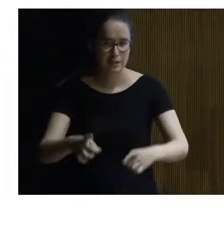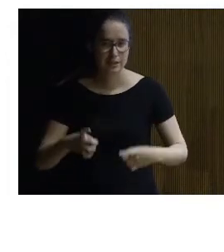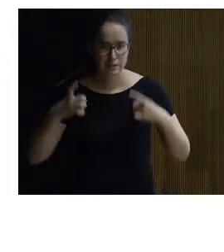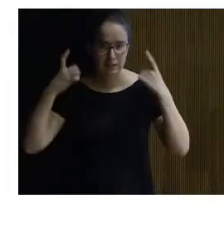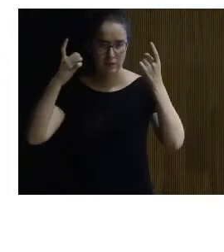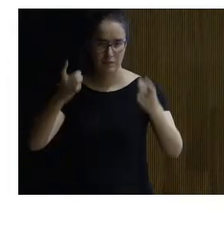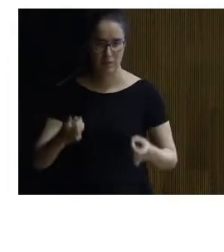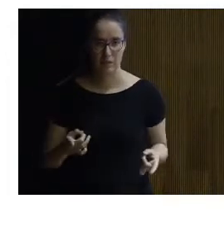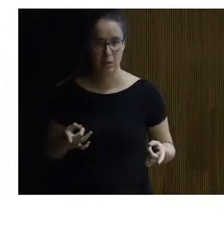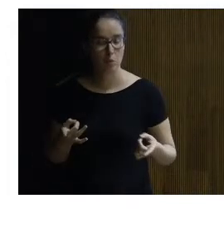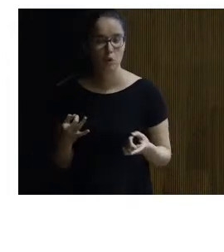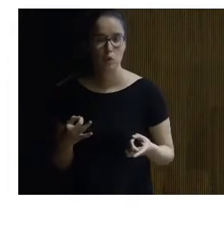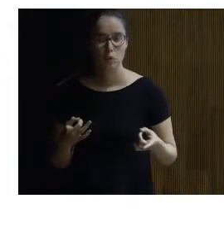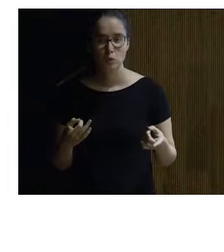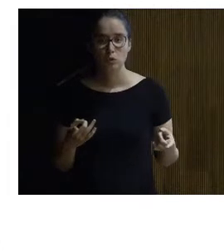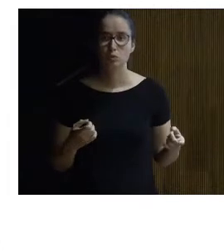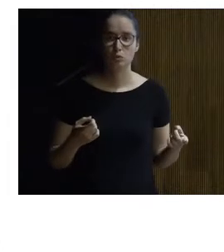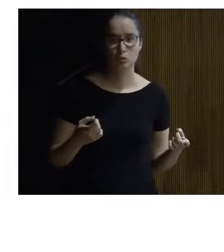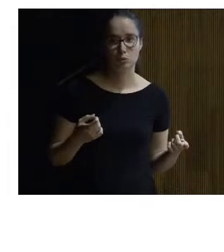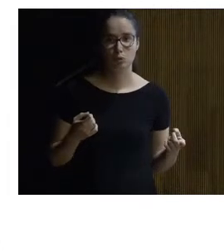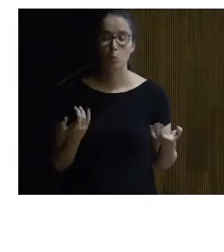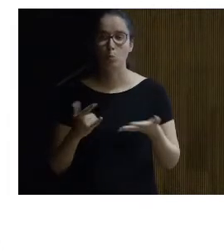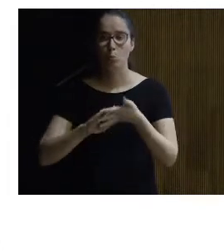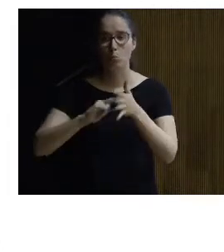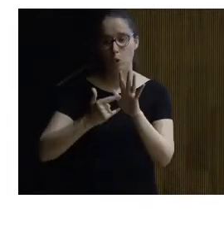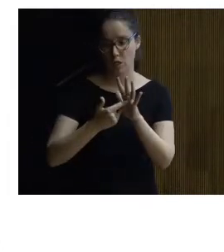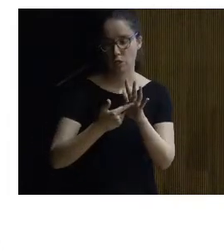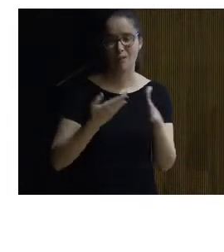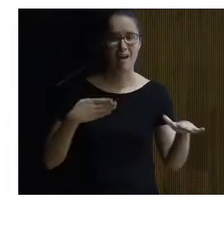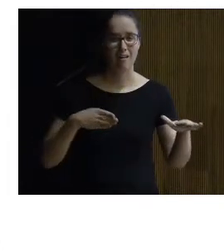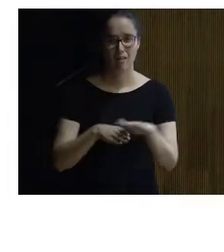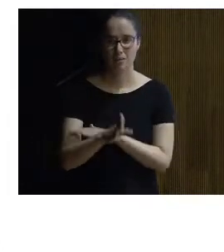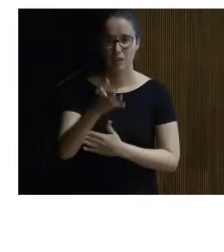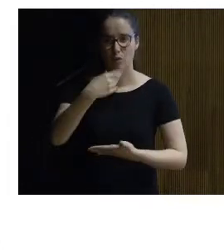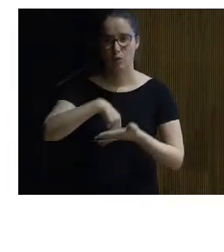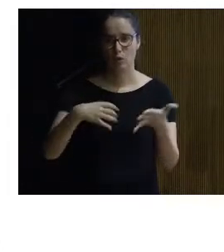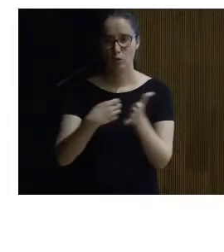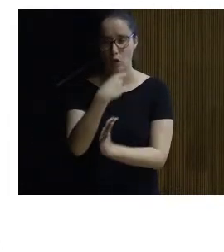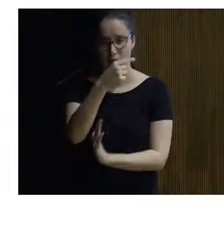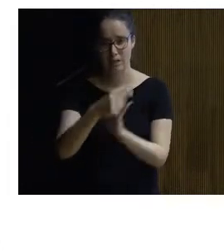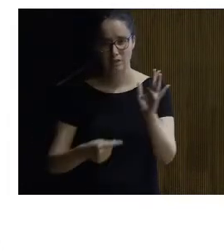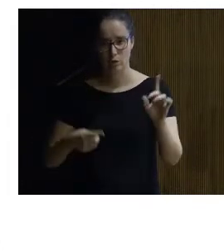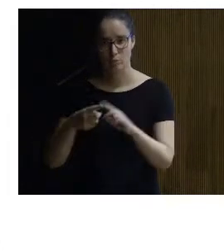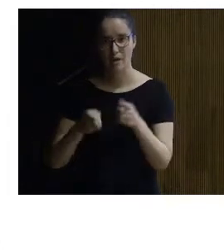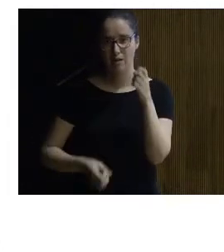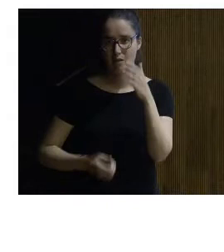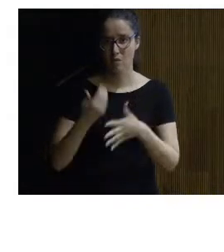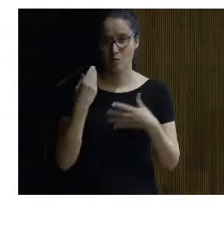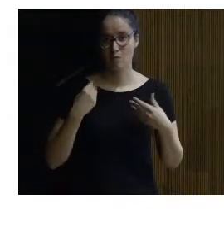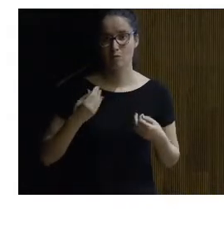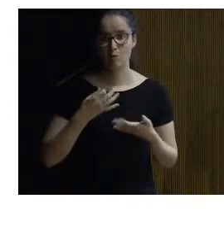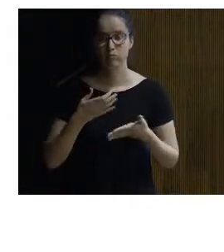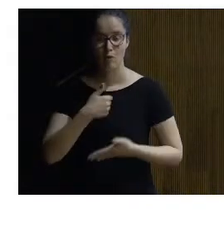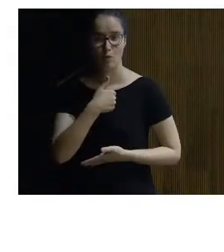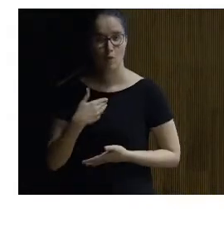procurar un un proyecto de accesibilidad que contemple todos los requisitos para que ese edificio pues fuese